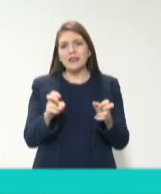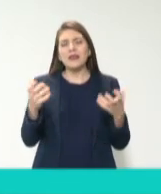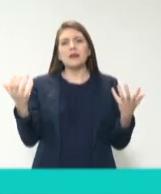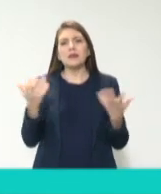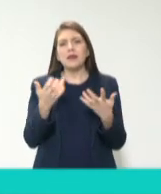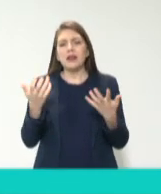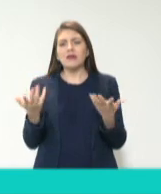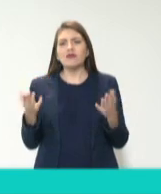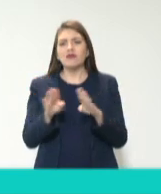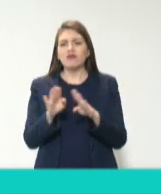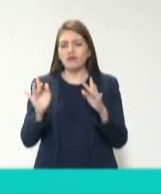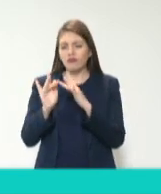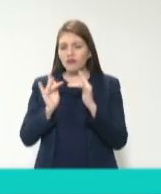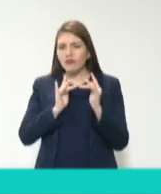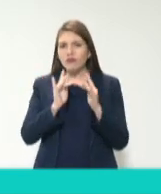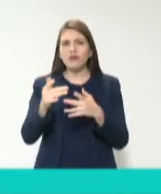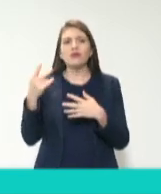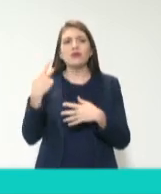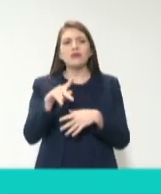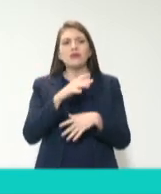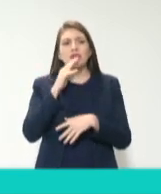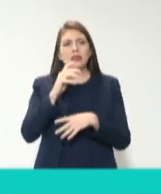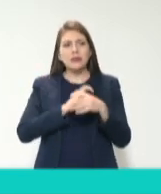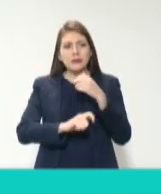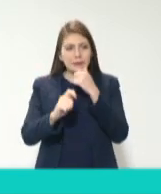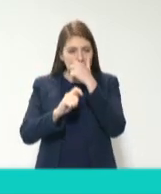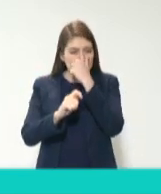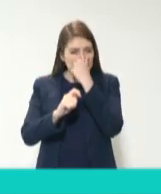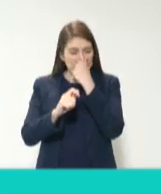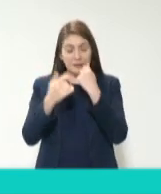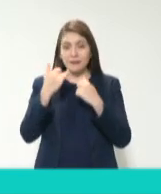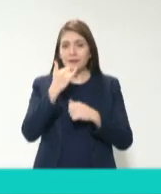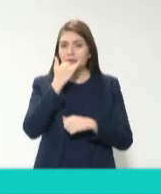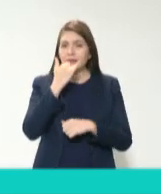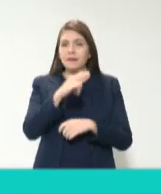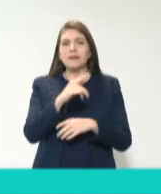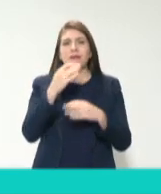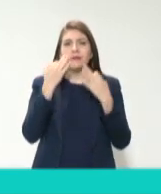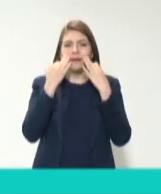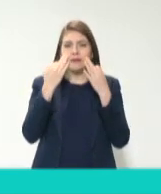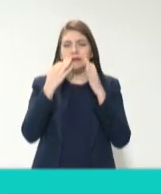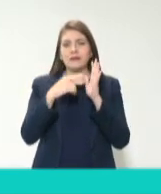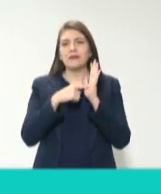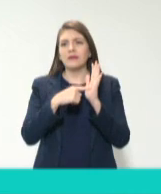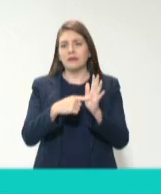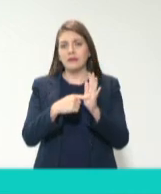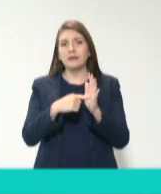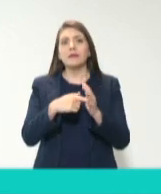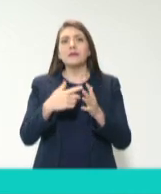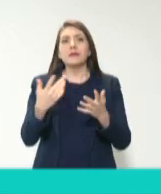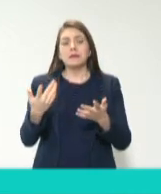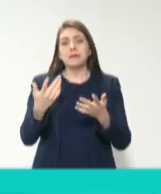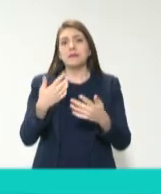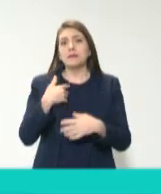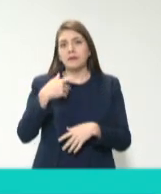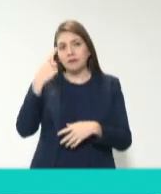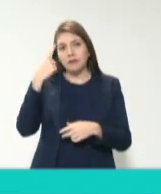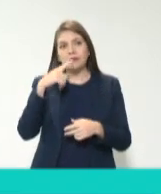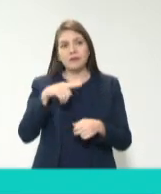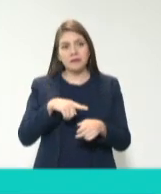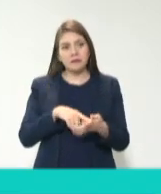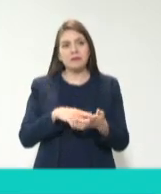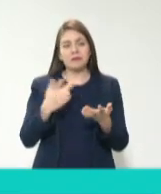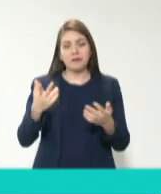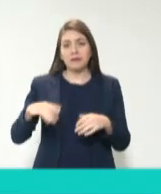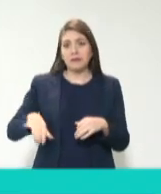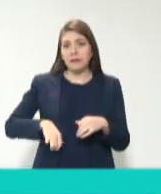redes y con ciudadanía, con transparencia mexicana. Entonces, creo que va a ser un panel muy interesante.